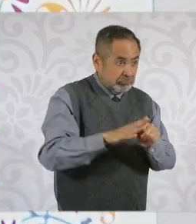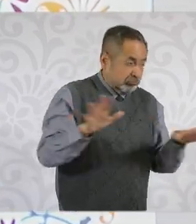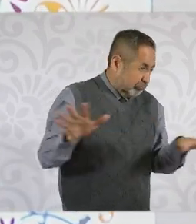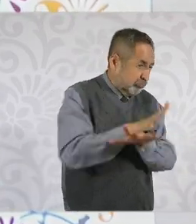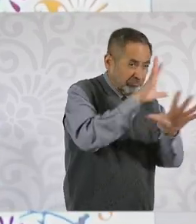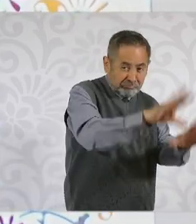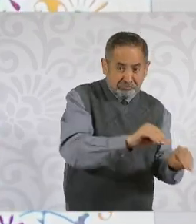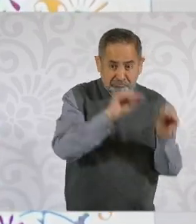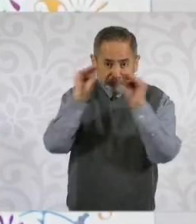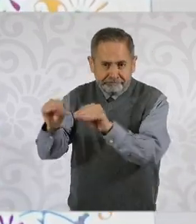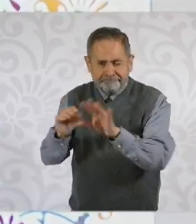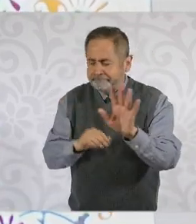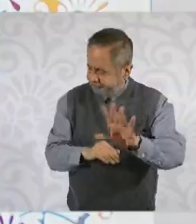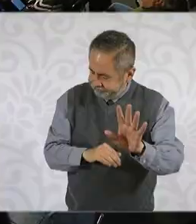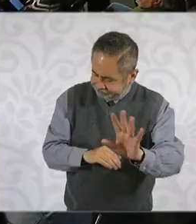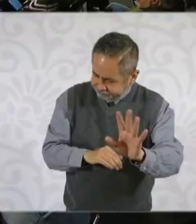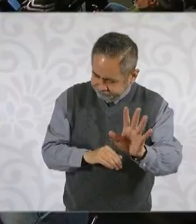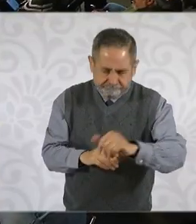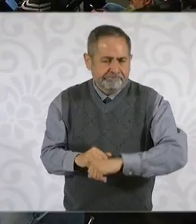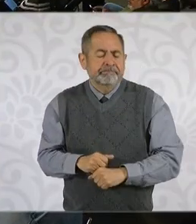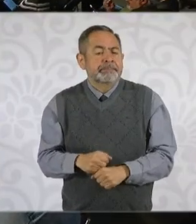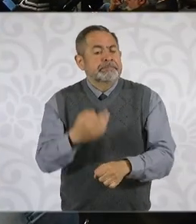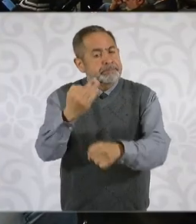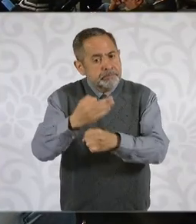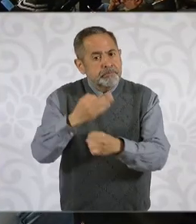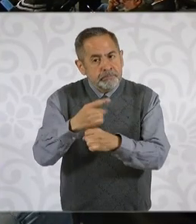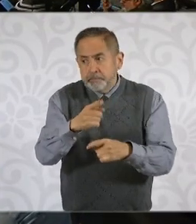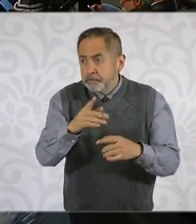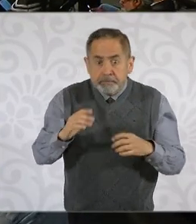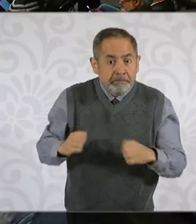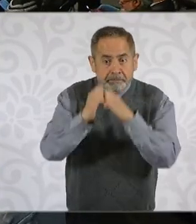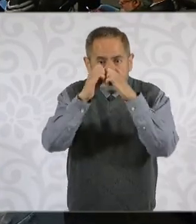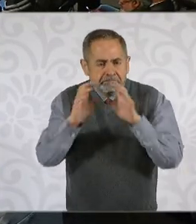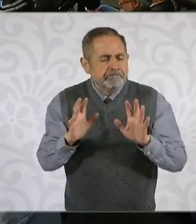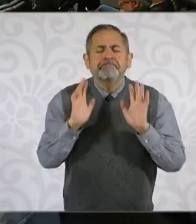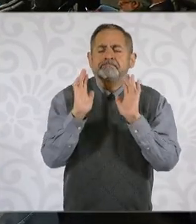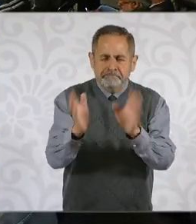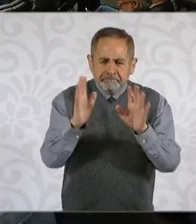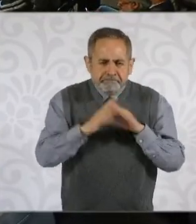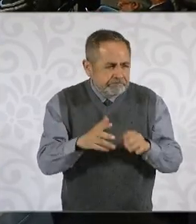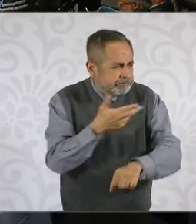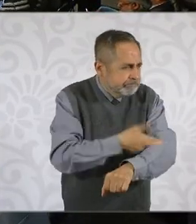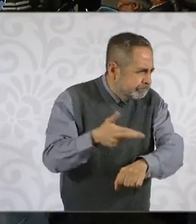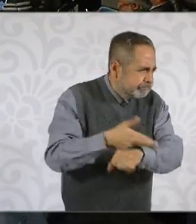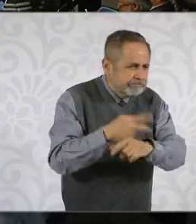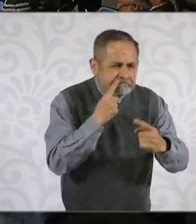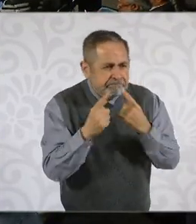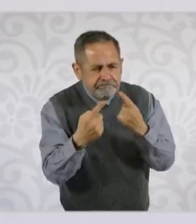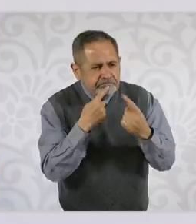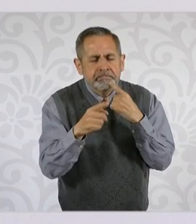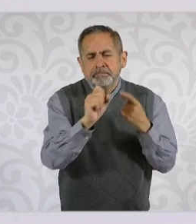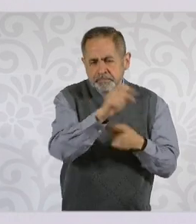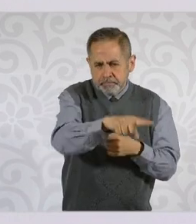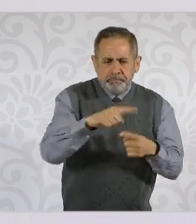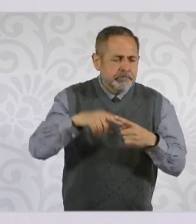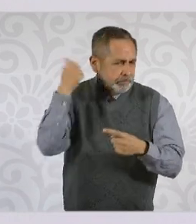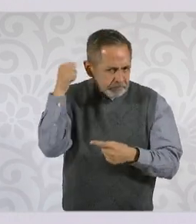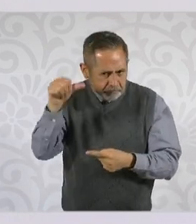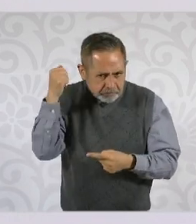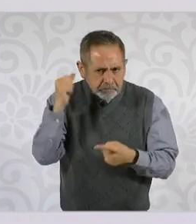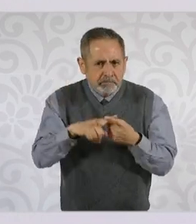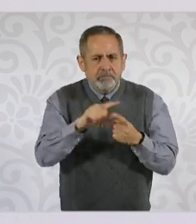fase de emergencia, está por terminar, que es lo que faltaría tanto para Acapulco como para otras zonas,